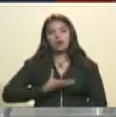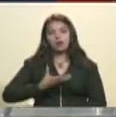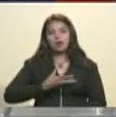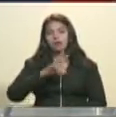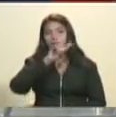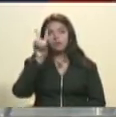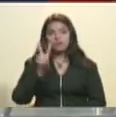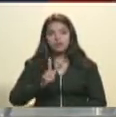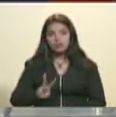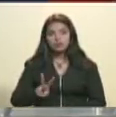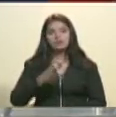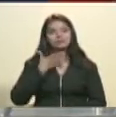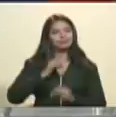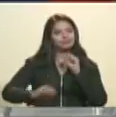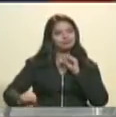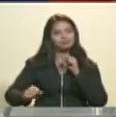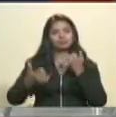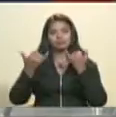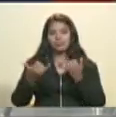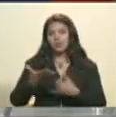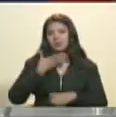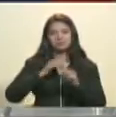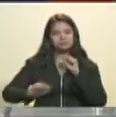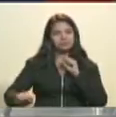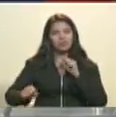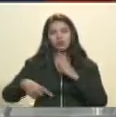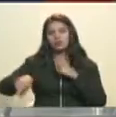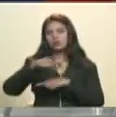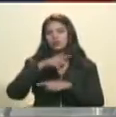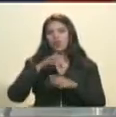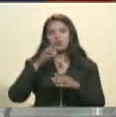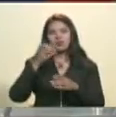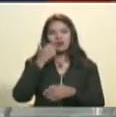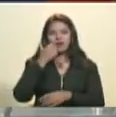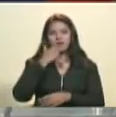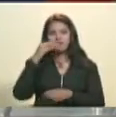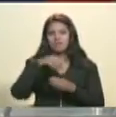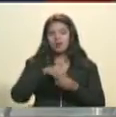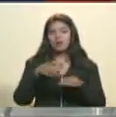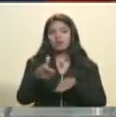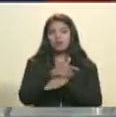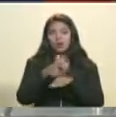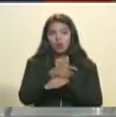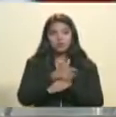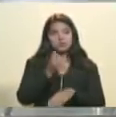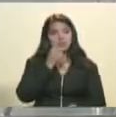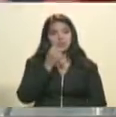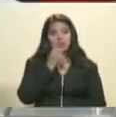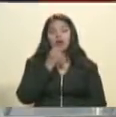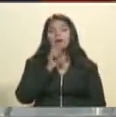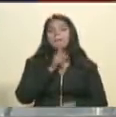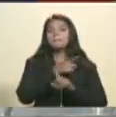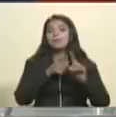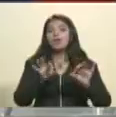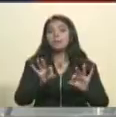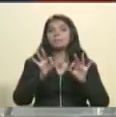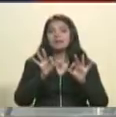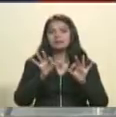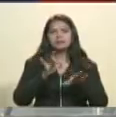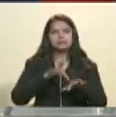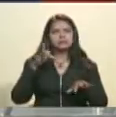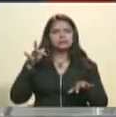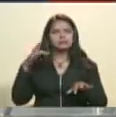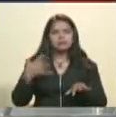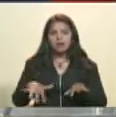Venezuela rechaza rotundamente las acciones injerencistas de gobiernos hostiles y en particular las graves